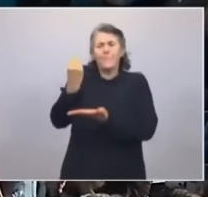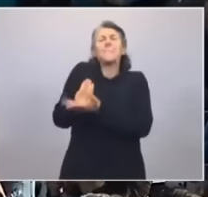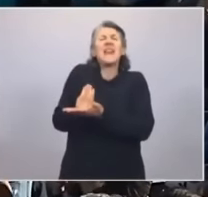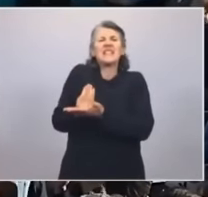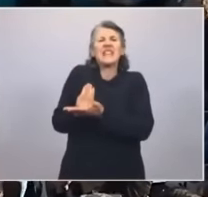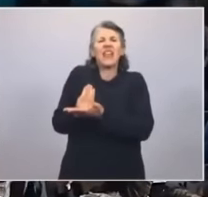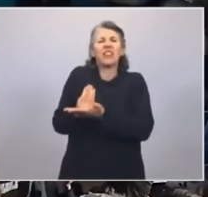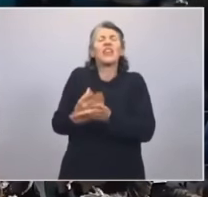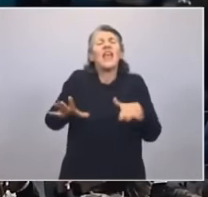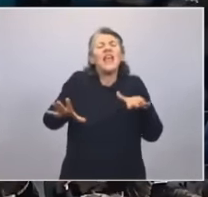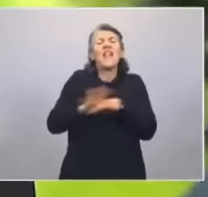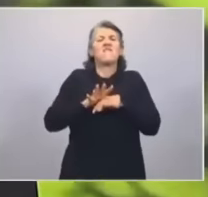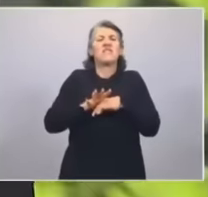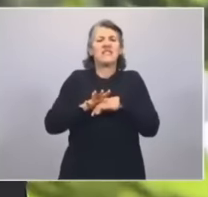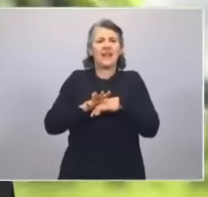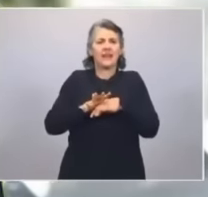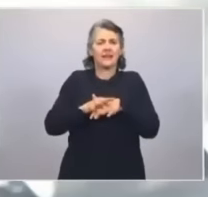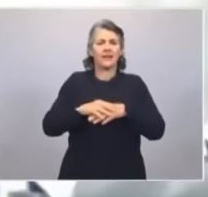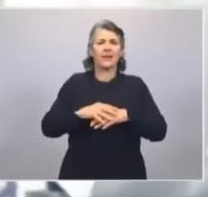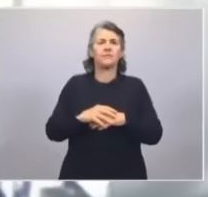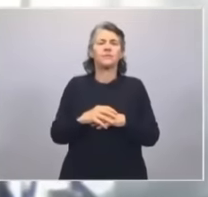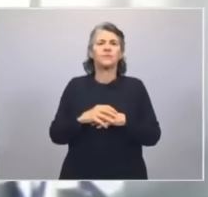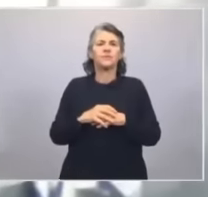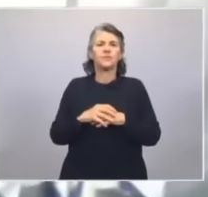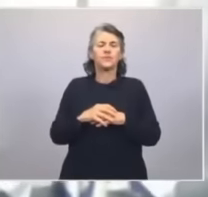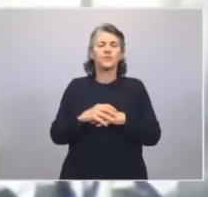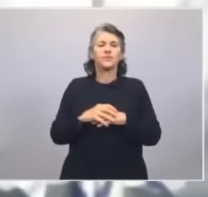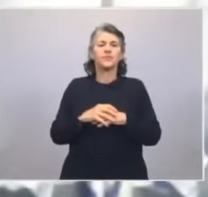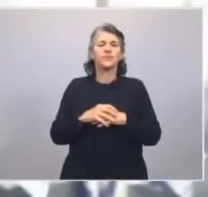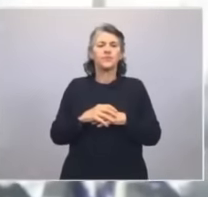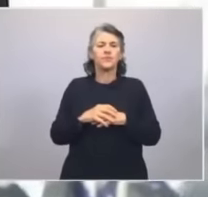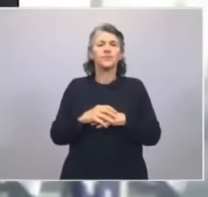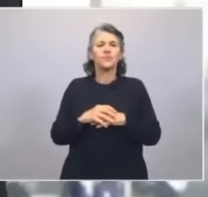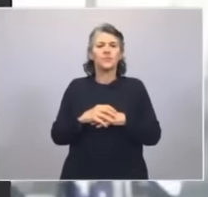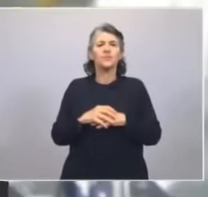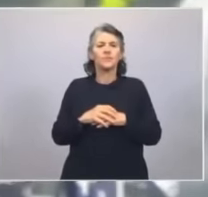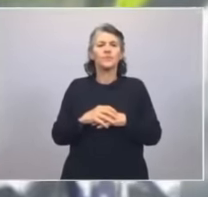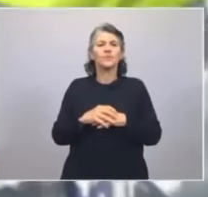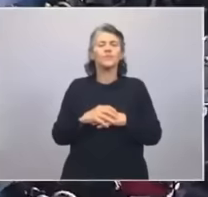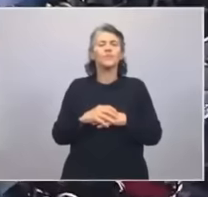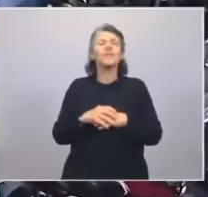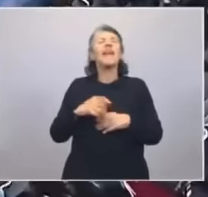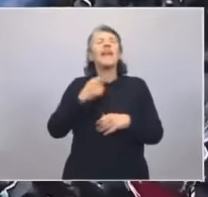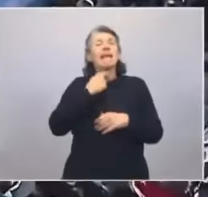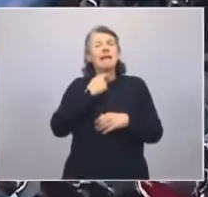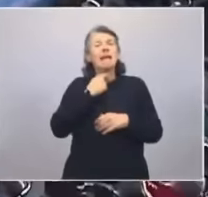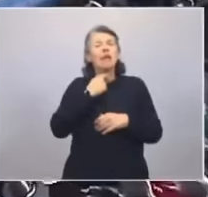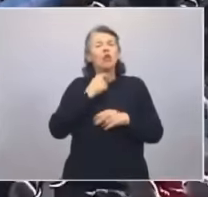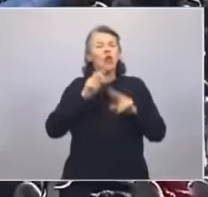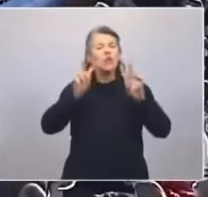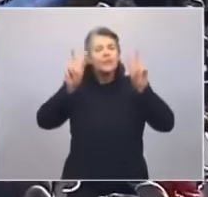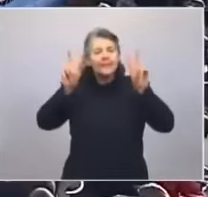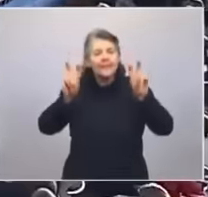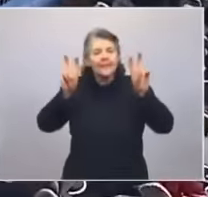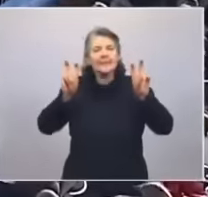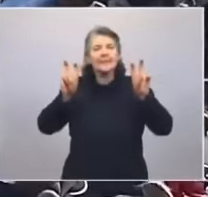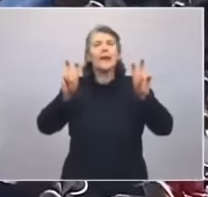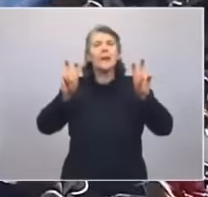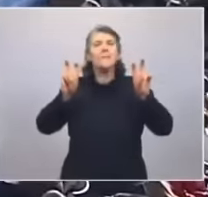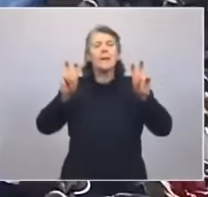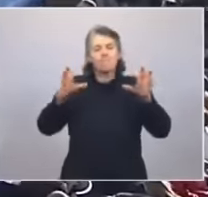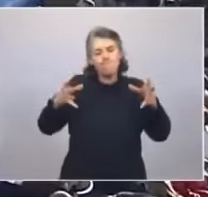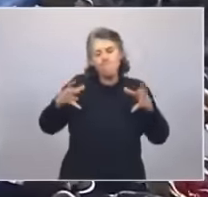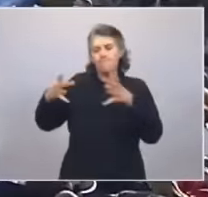eficiente. Y en ese sentido quiero un párrafo aparte para las personas con